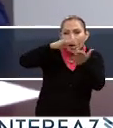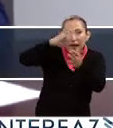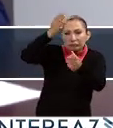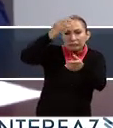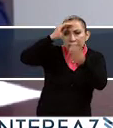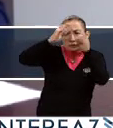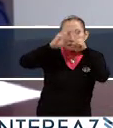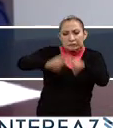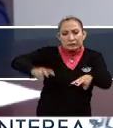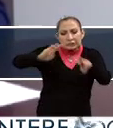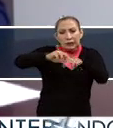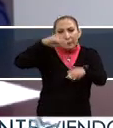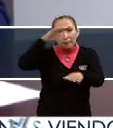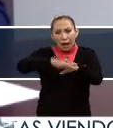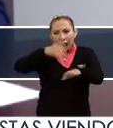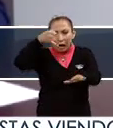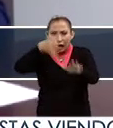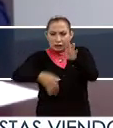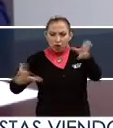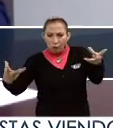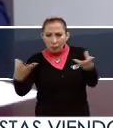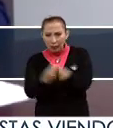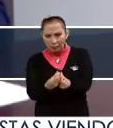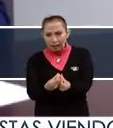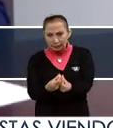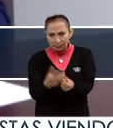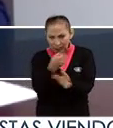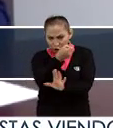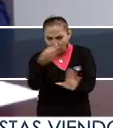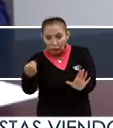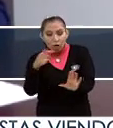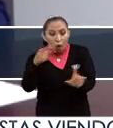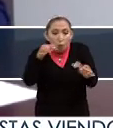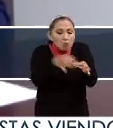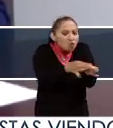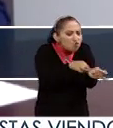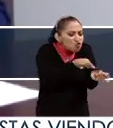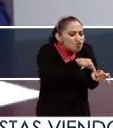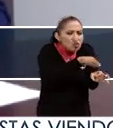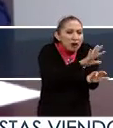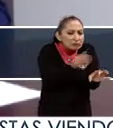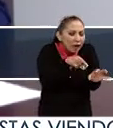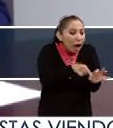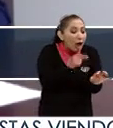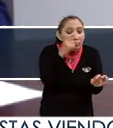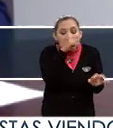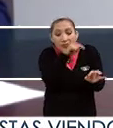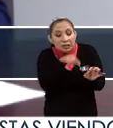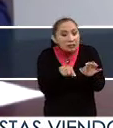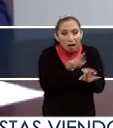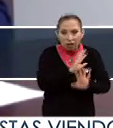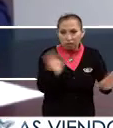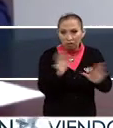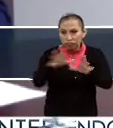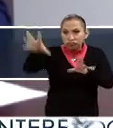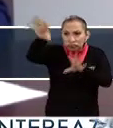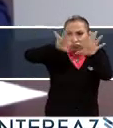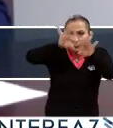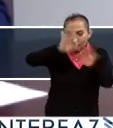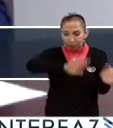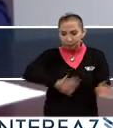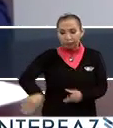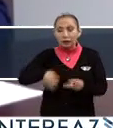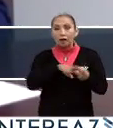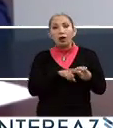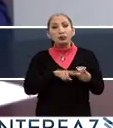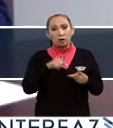reflexiones más integrales y más coherentes, y no nada más un pedacito de esa compleja realidad. Y la otra